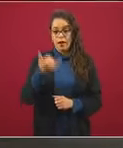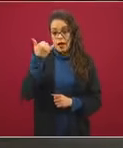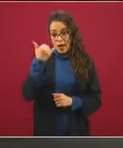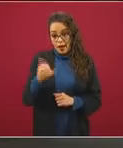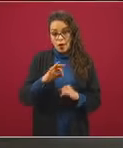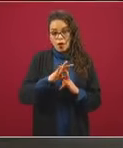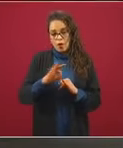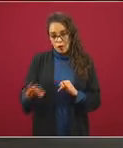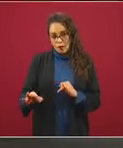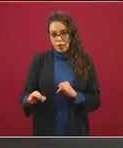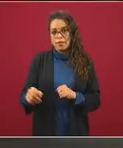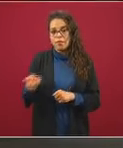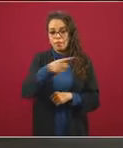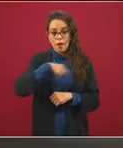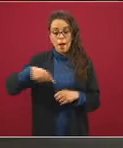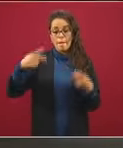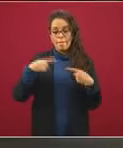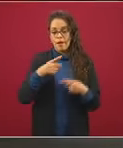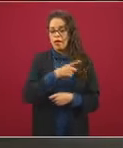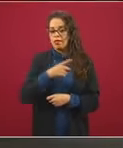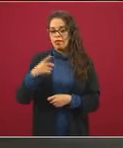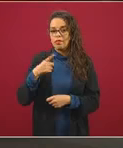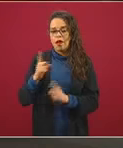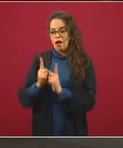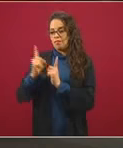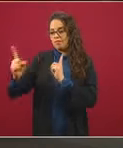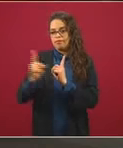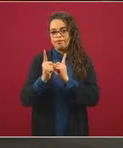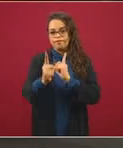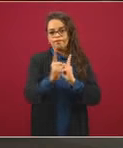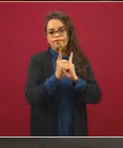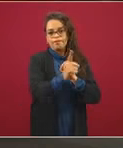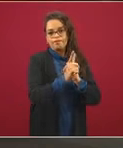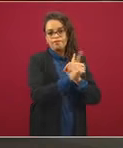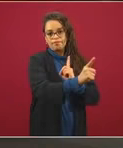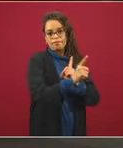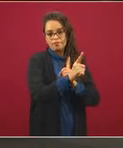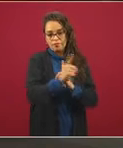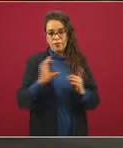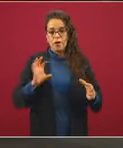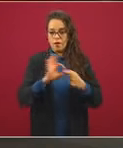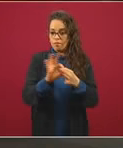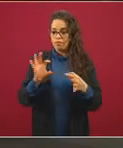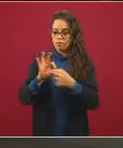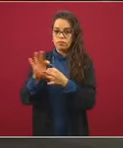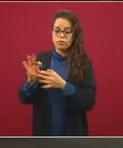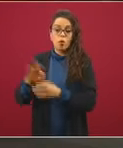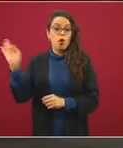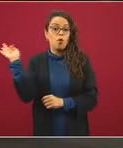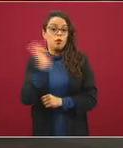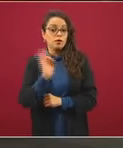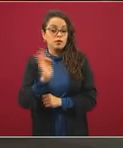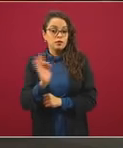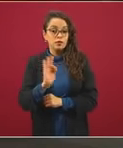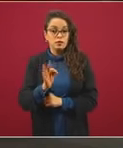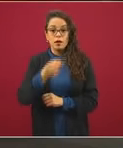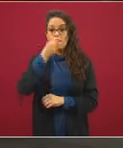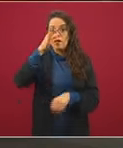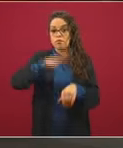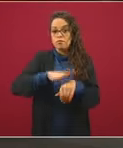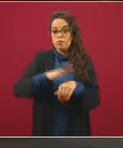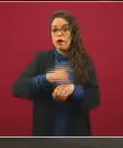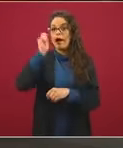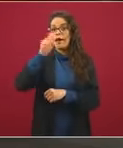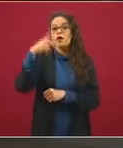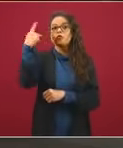comensales y sobre todo de acuerdo al nivel de alerta en el que esté su Estado de la